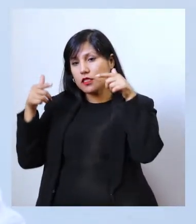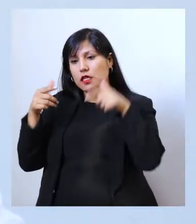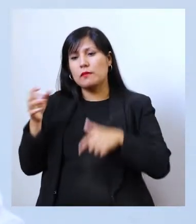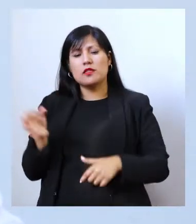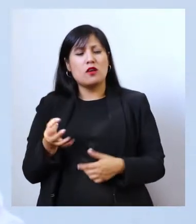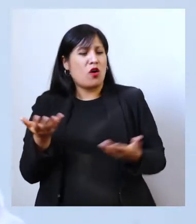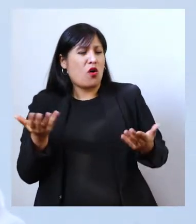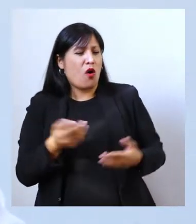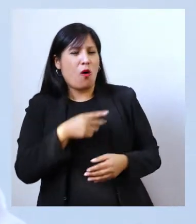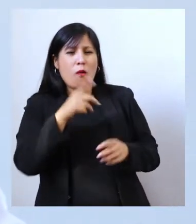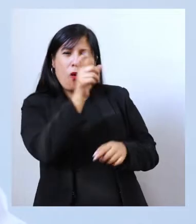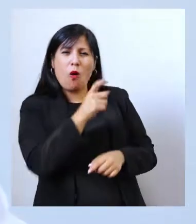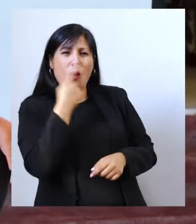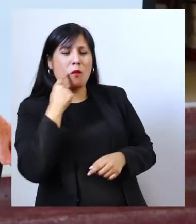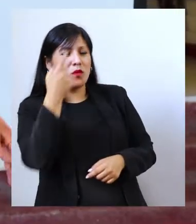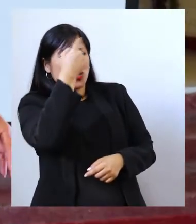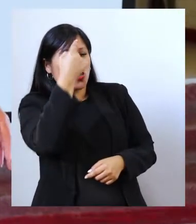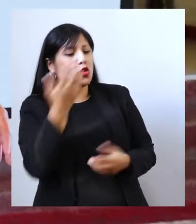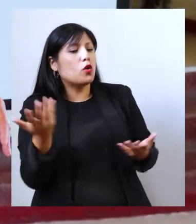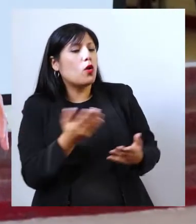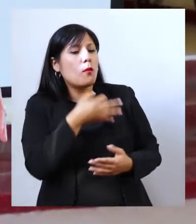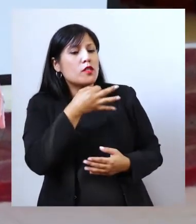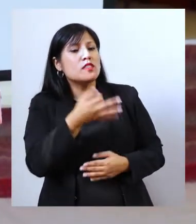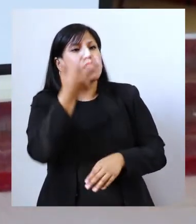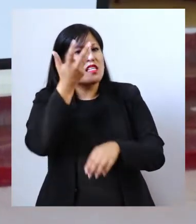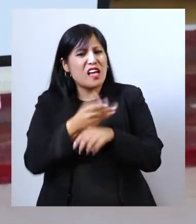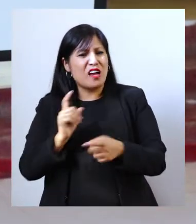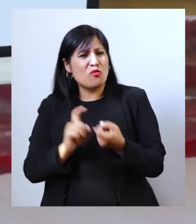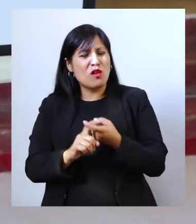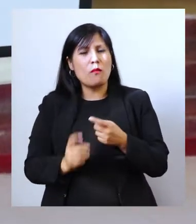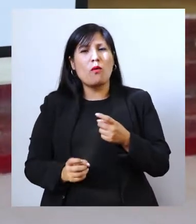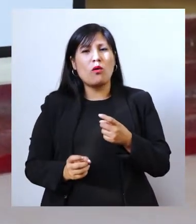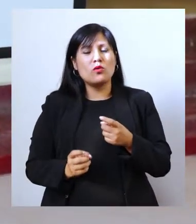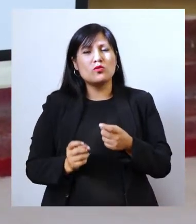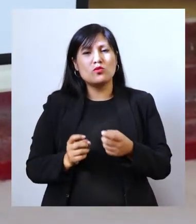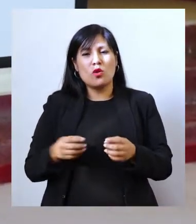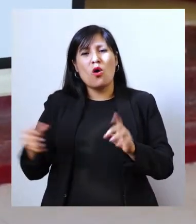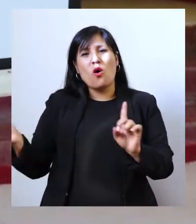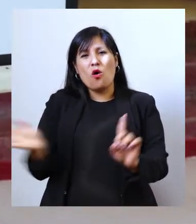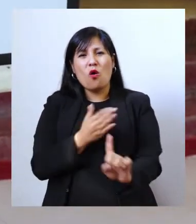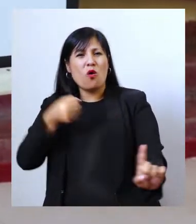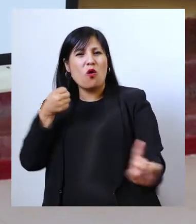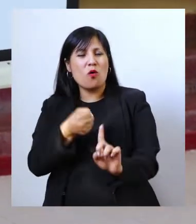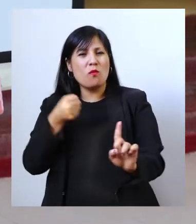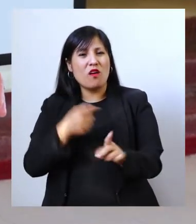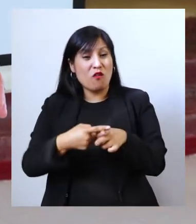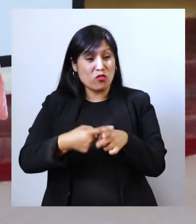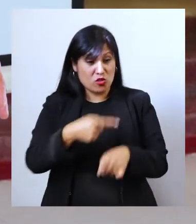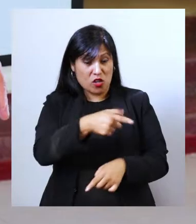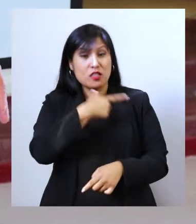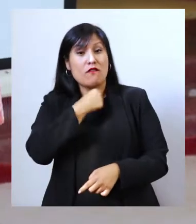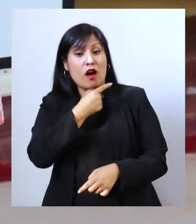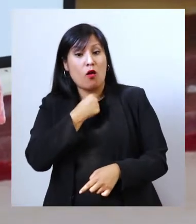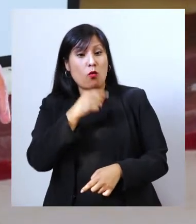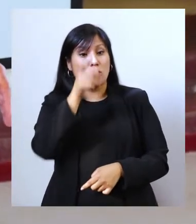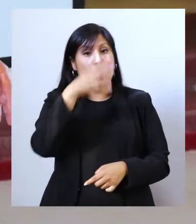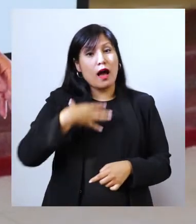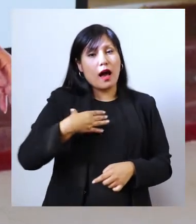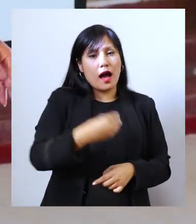Entonces le dice, hombre tonto, le dijo, ¿cómo? Le dijo, si le sale un hombre, le dijo, golpeador, abusivo. ¿Le va a gustar a usted